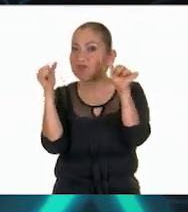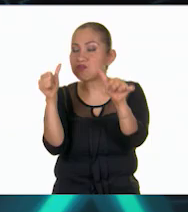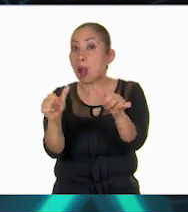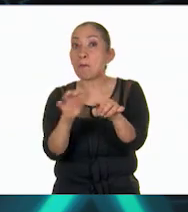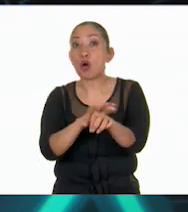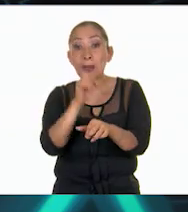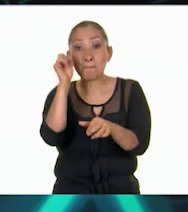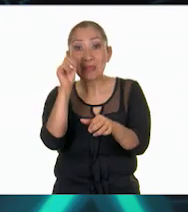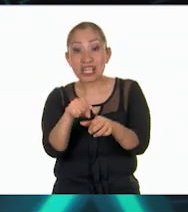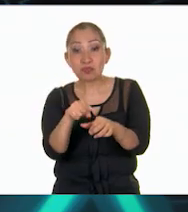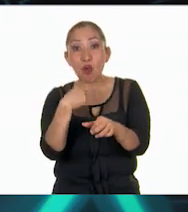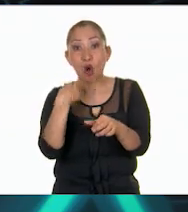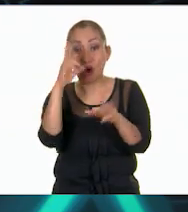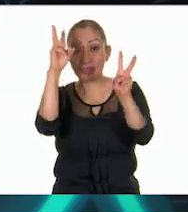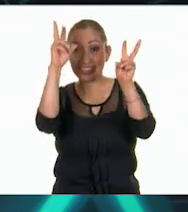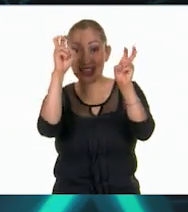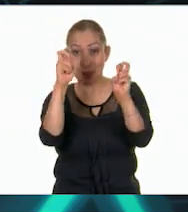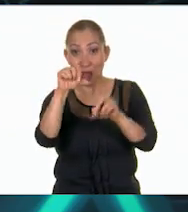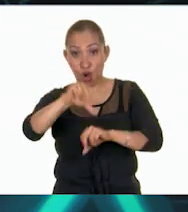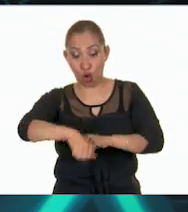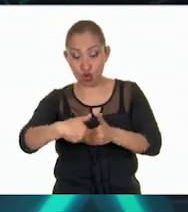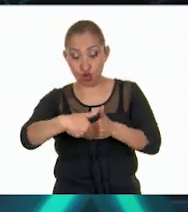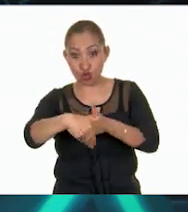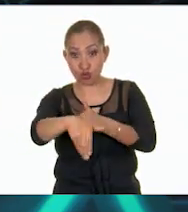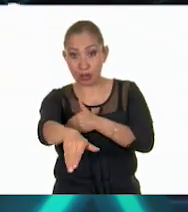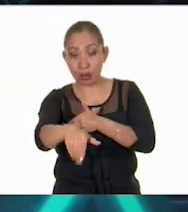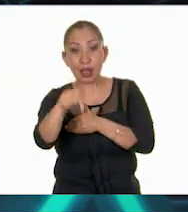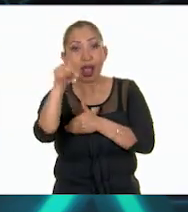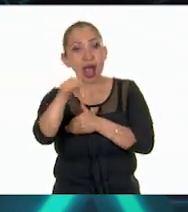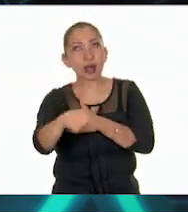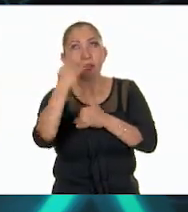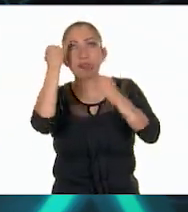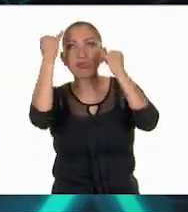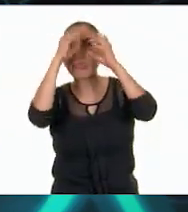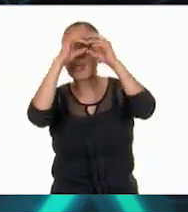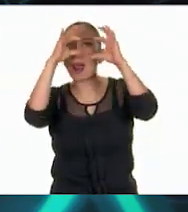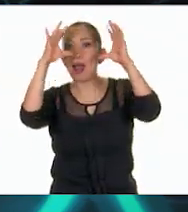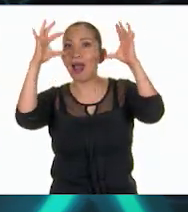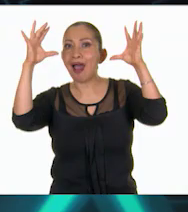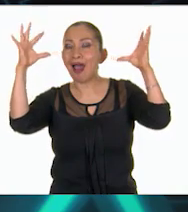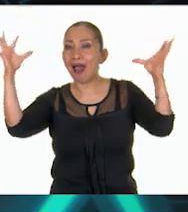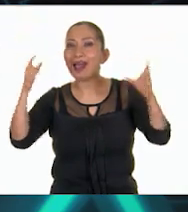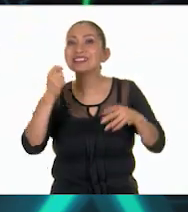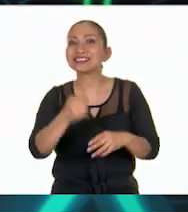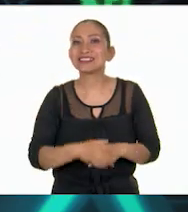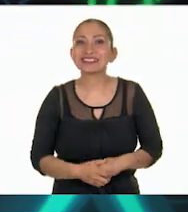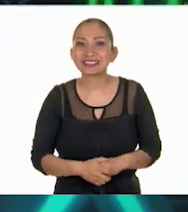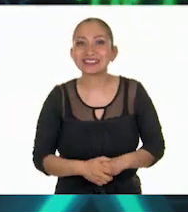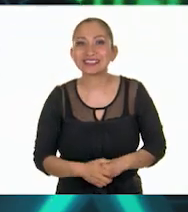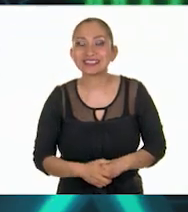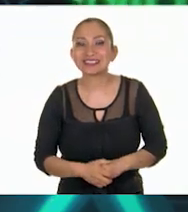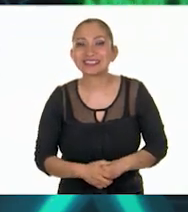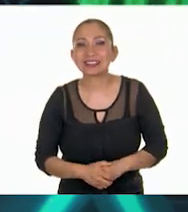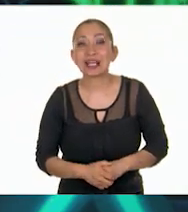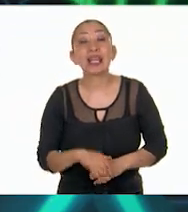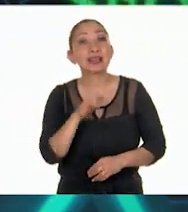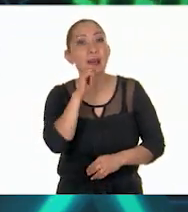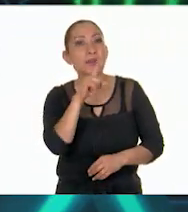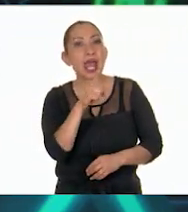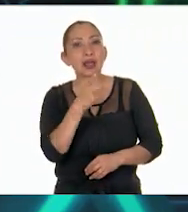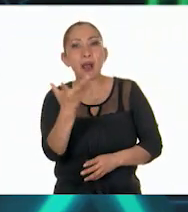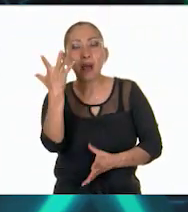porque a través de la programación echaremos a volar la imaginación. Y